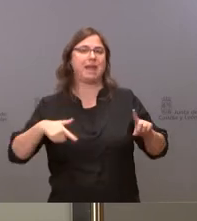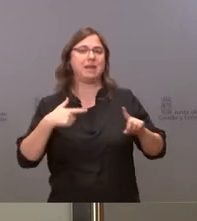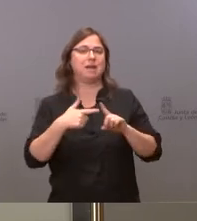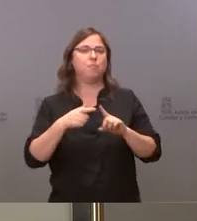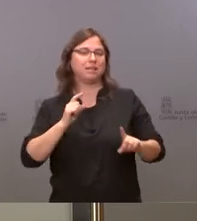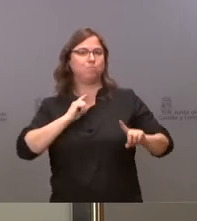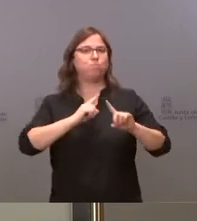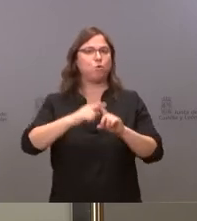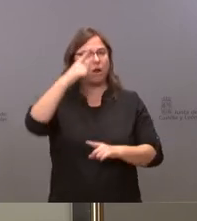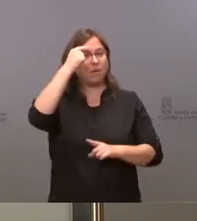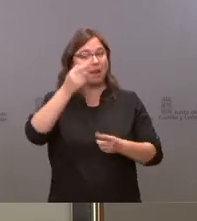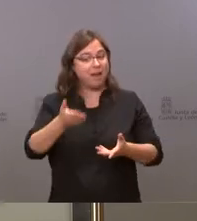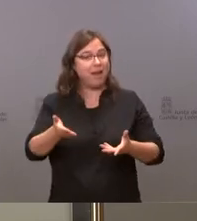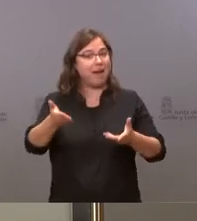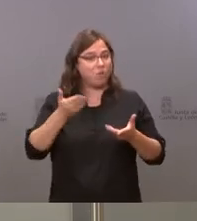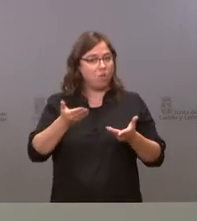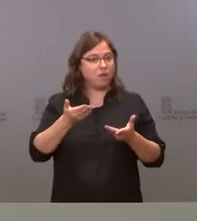aprobación de los presupuestos Gracias